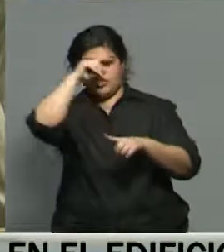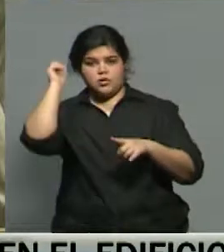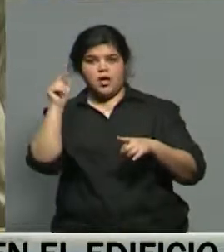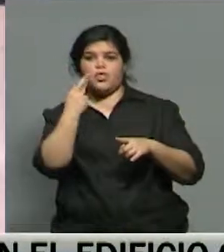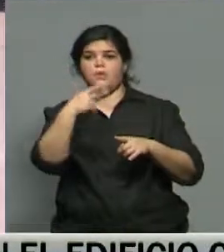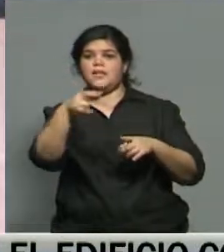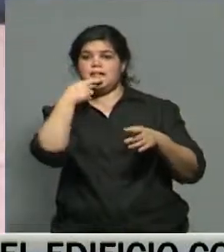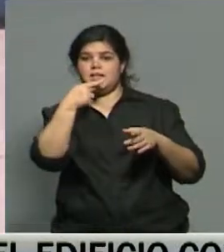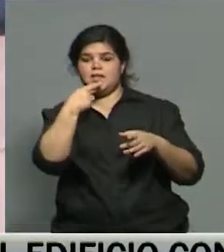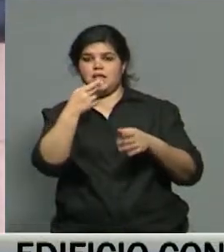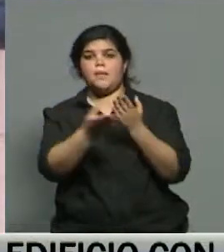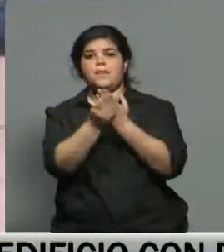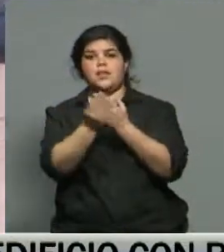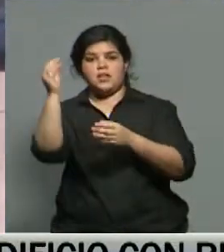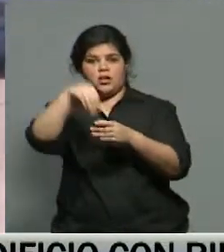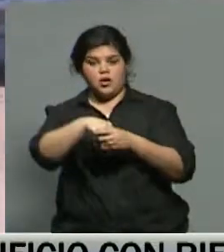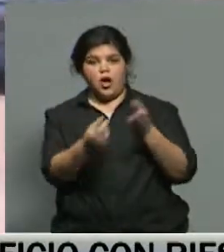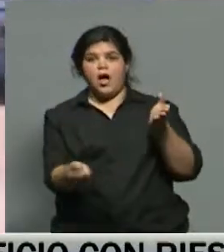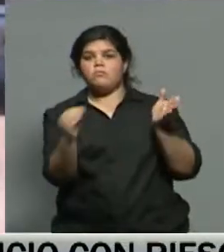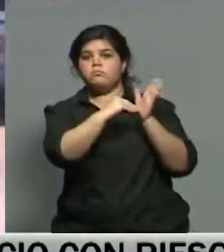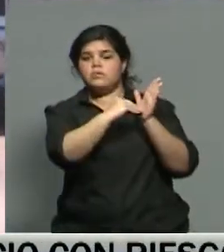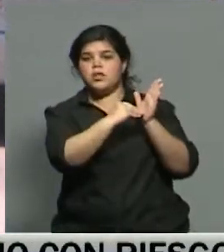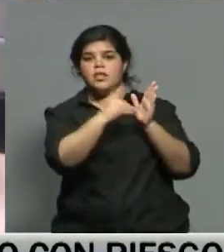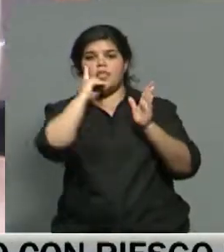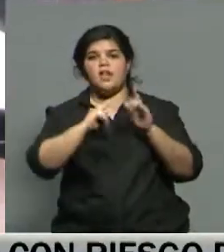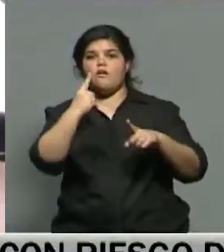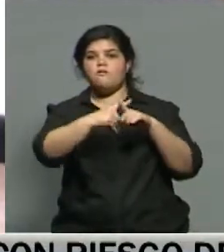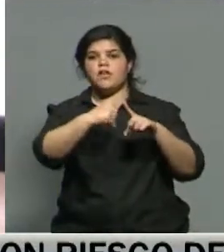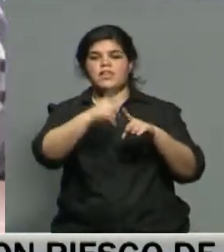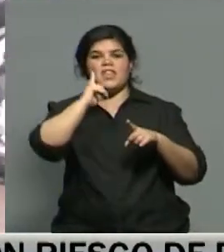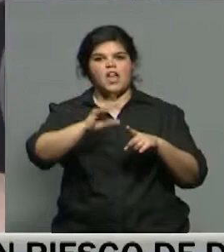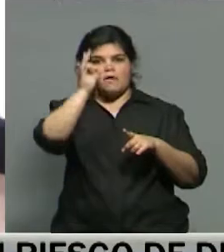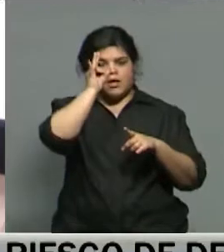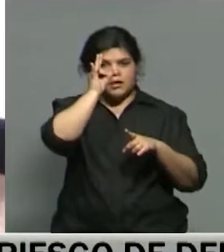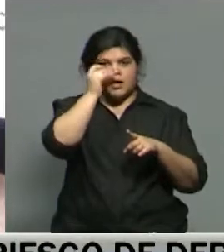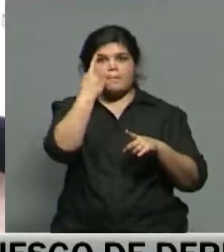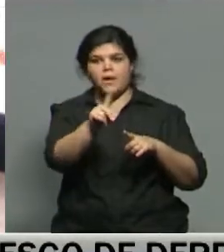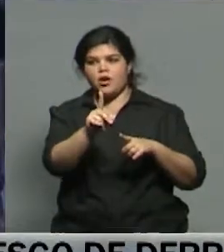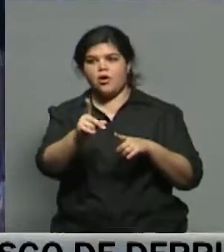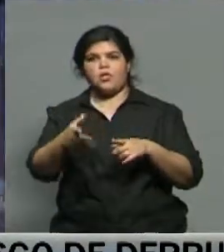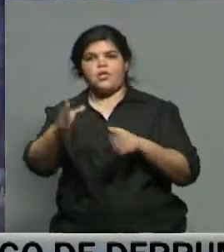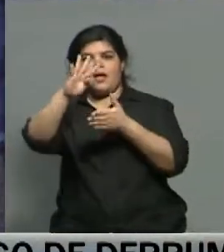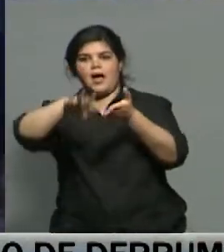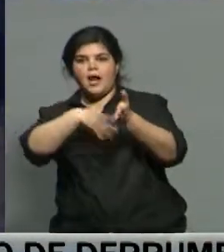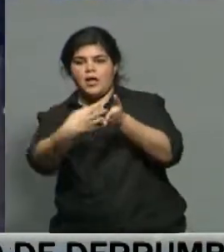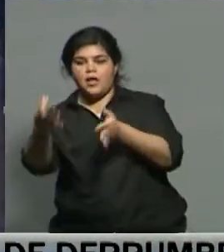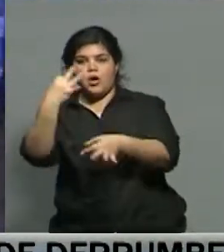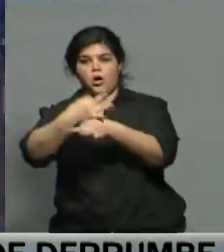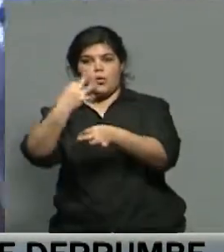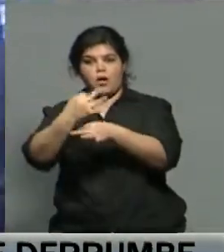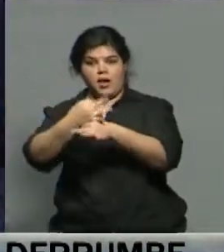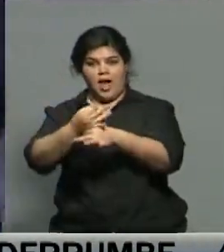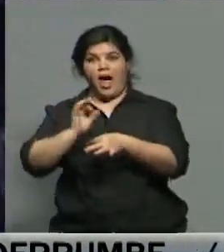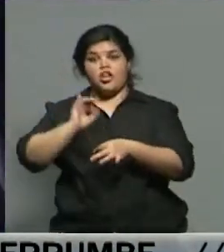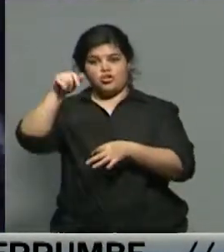del Ministerio del Interior aparecía como día festivo el 20, pero en el calendario escolar para el ciclo lectivo del 2017